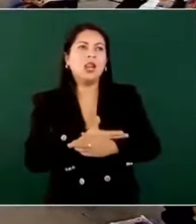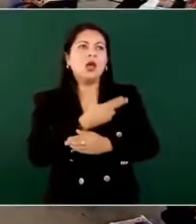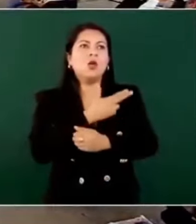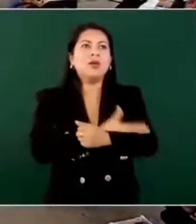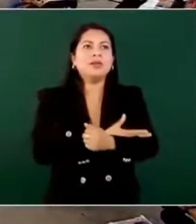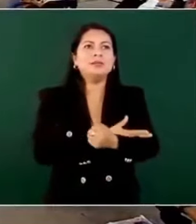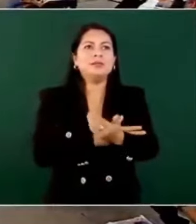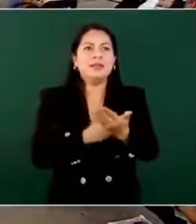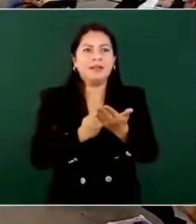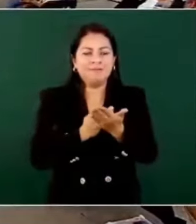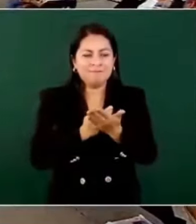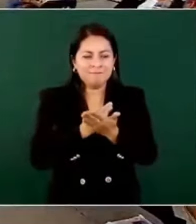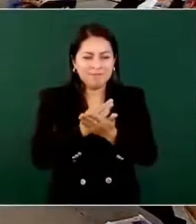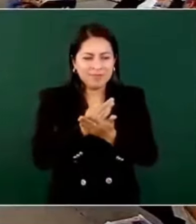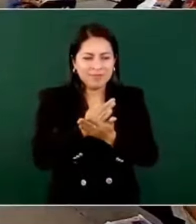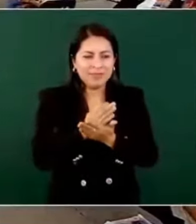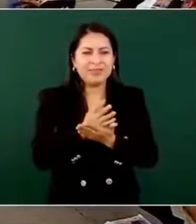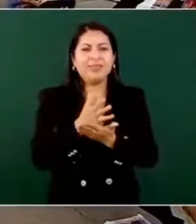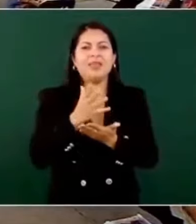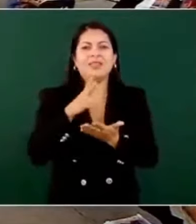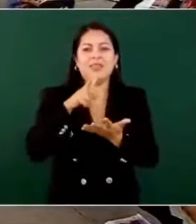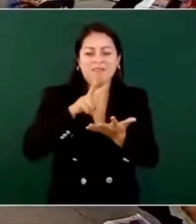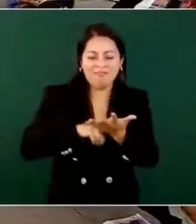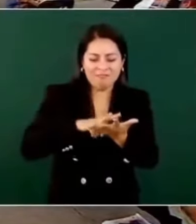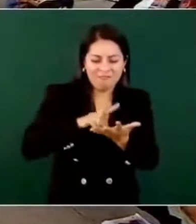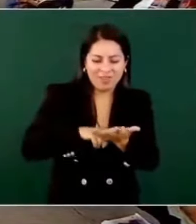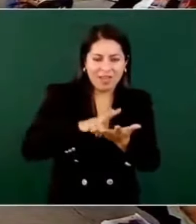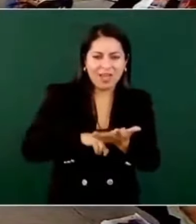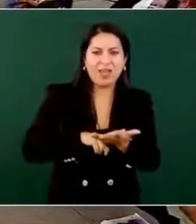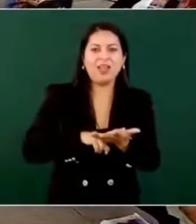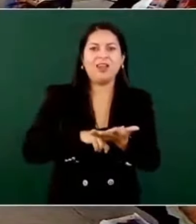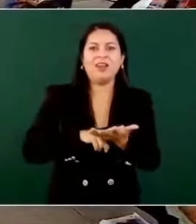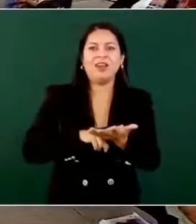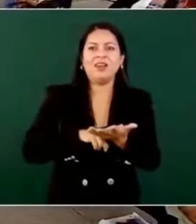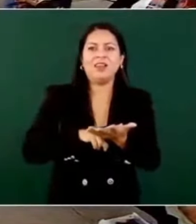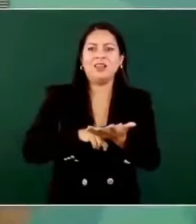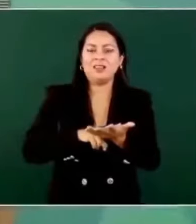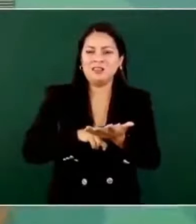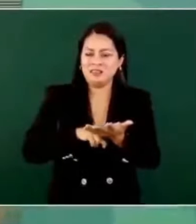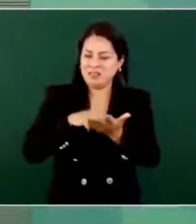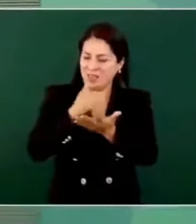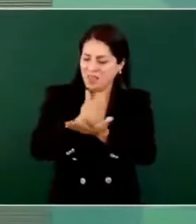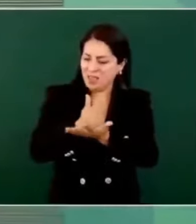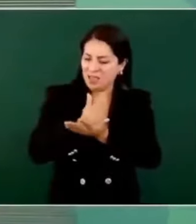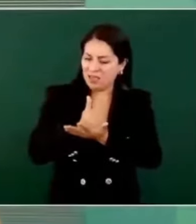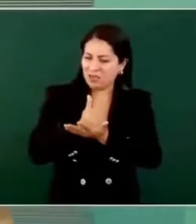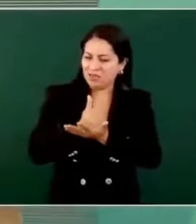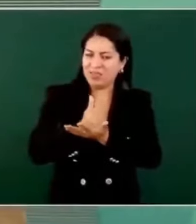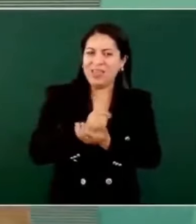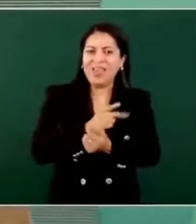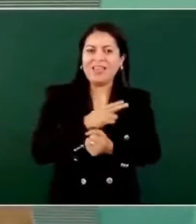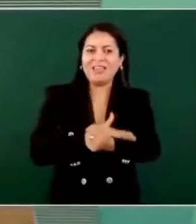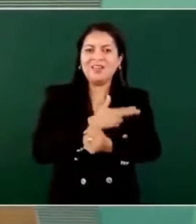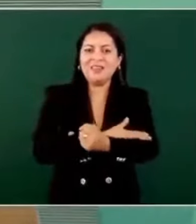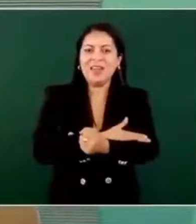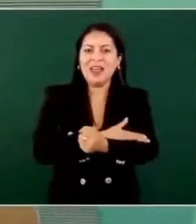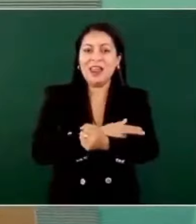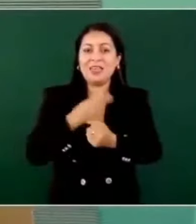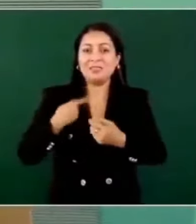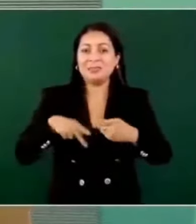vale, que rifa, es la lealtad al pueblo,